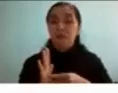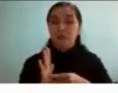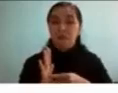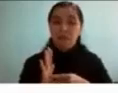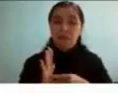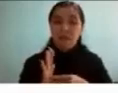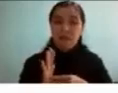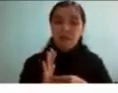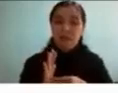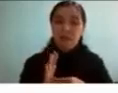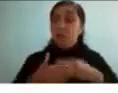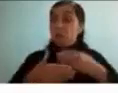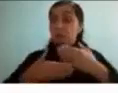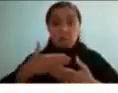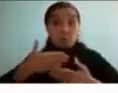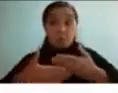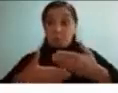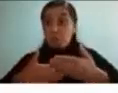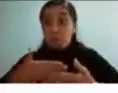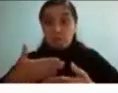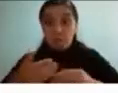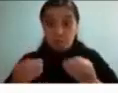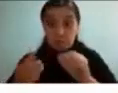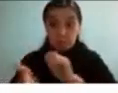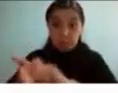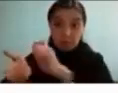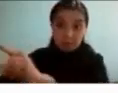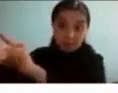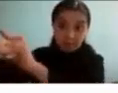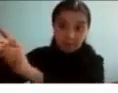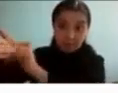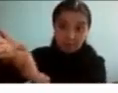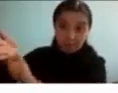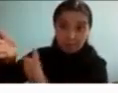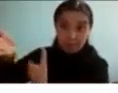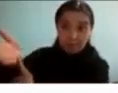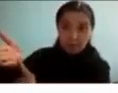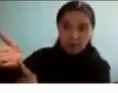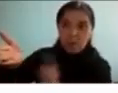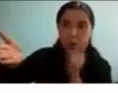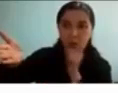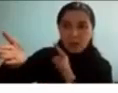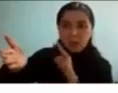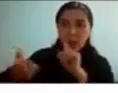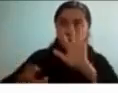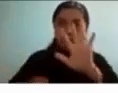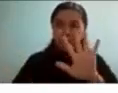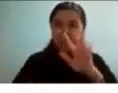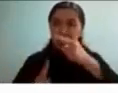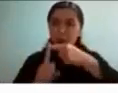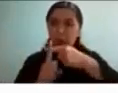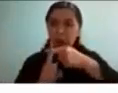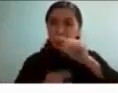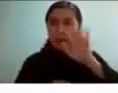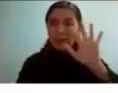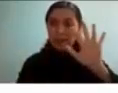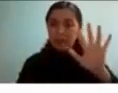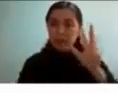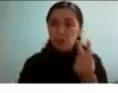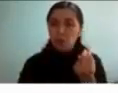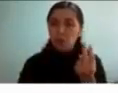tienes todo el procedimiento bien pero pusiste que 5 más 5 eran 12 entonces estaba todo bien